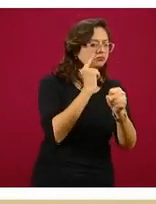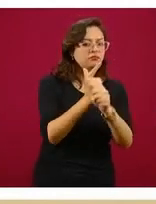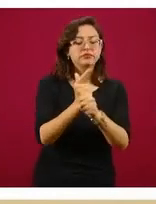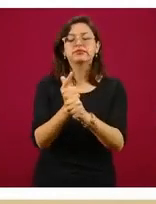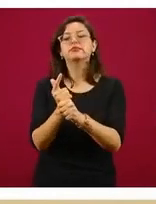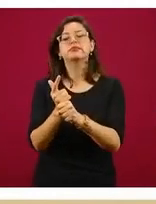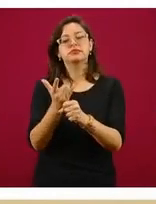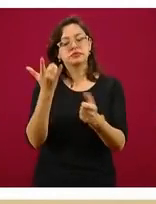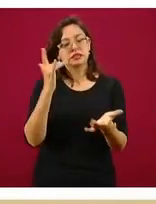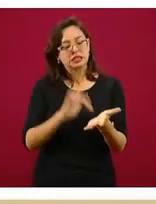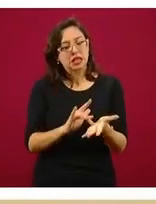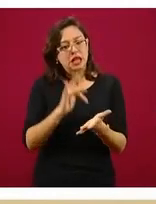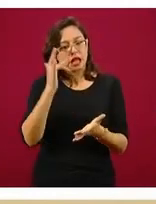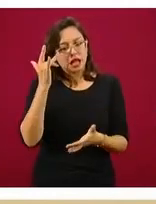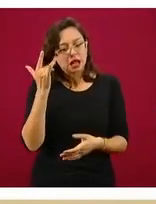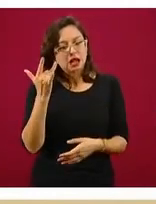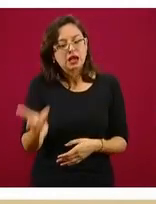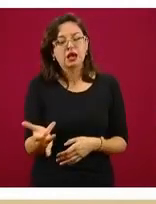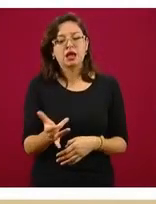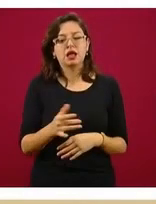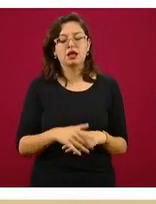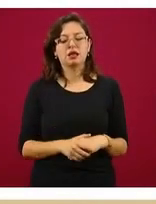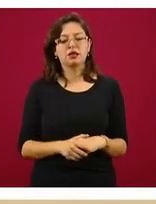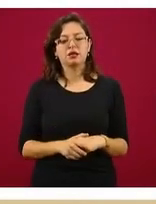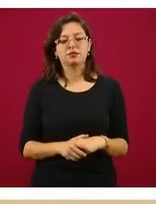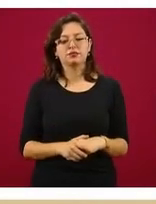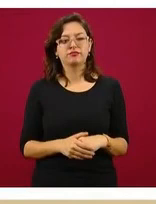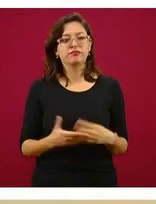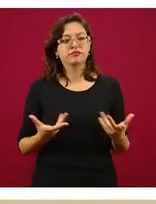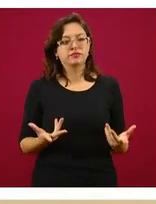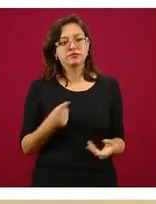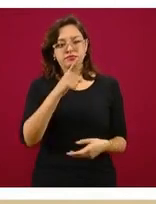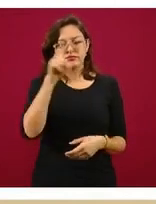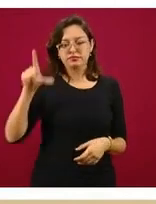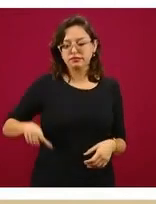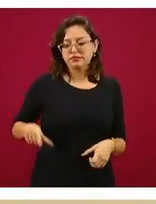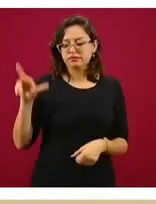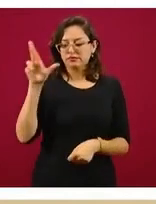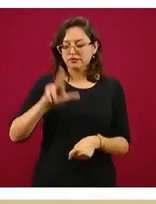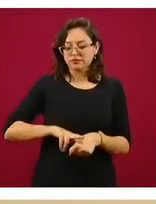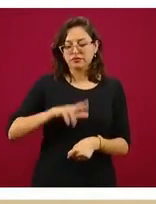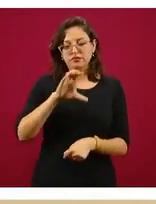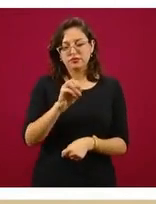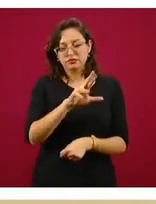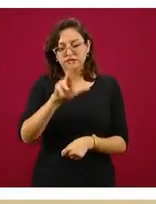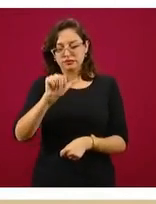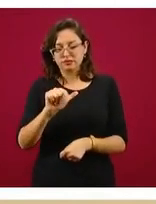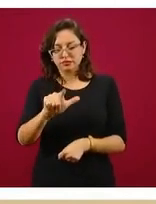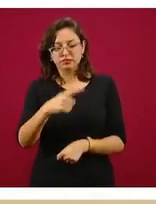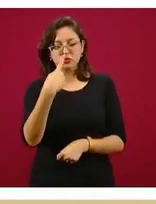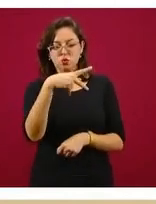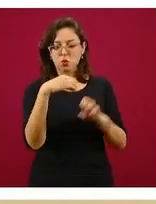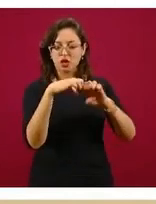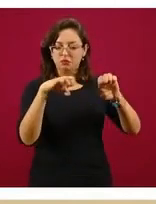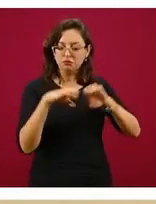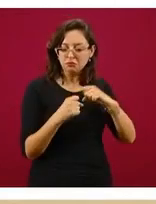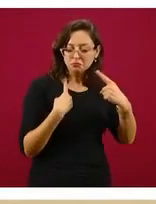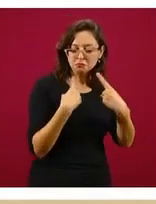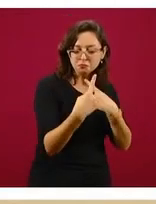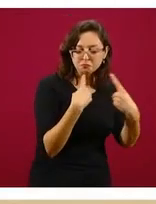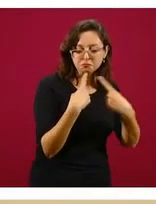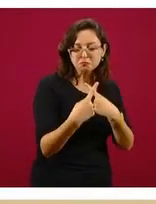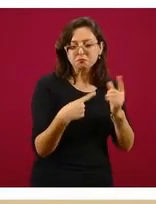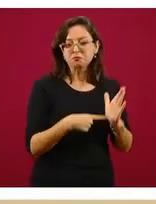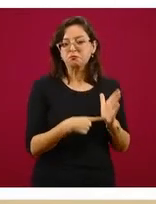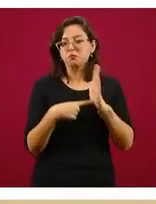agradezco la oportunidad de haber interactuado con el gobernador Corral y su equipo de salud, en donde